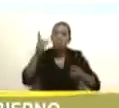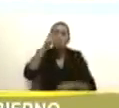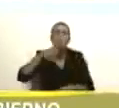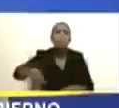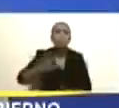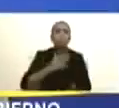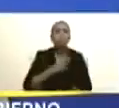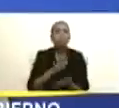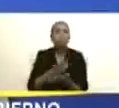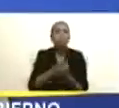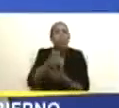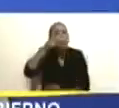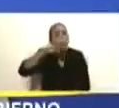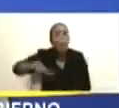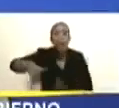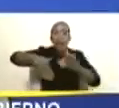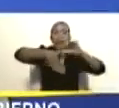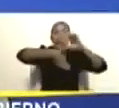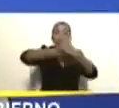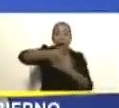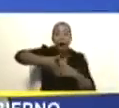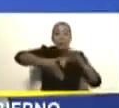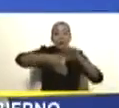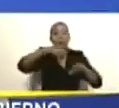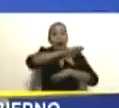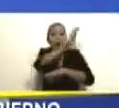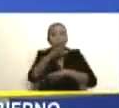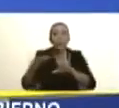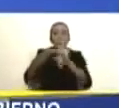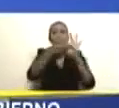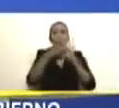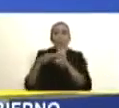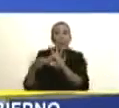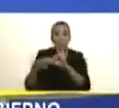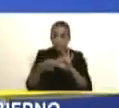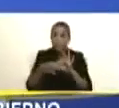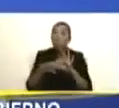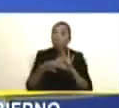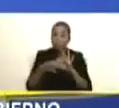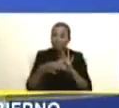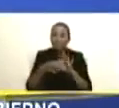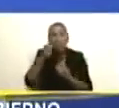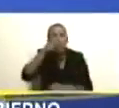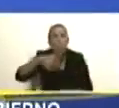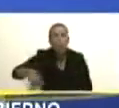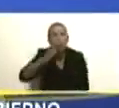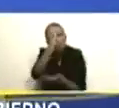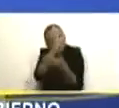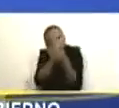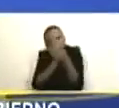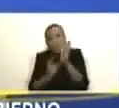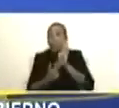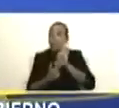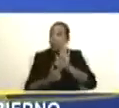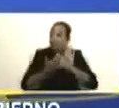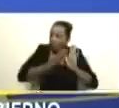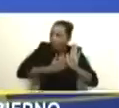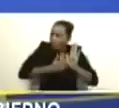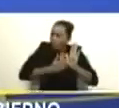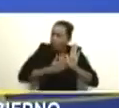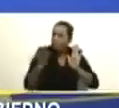Somos un pueblo latinoamericanista, caribeño, unionista. Somos un pueblo solidario. Lo hemos demostrado